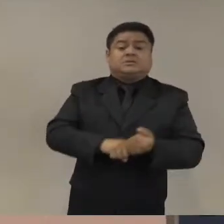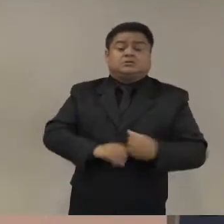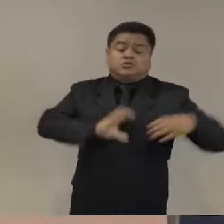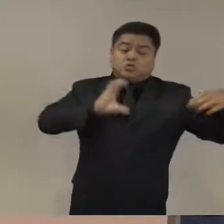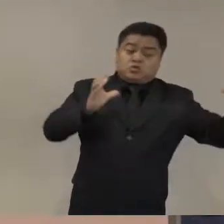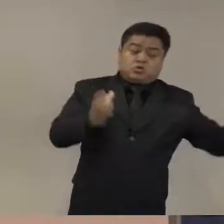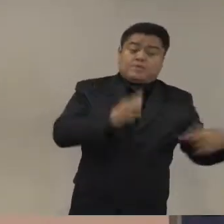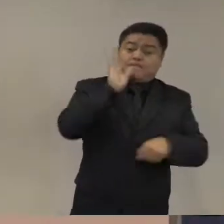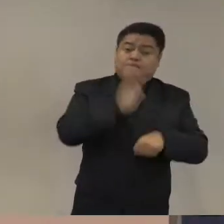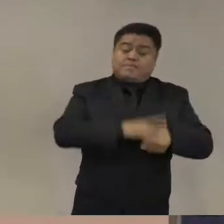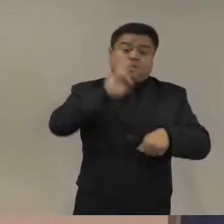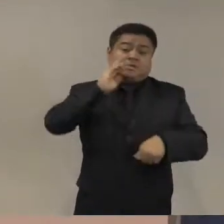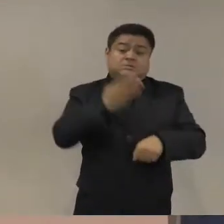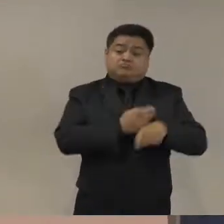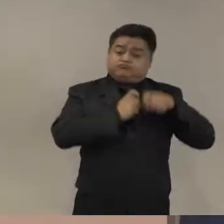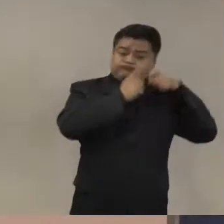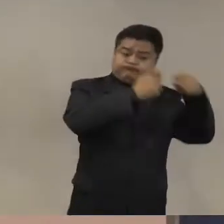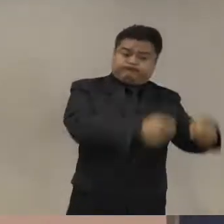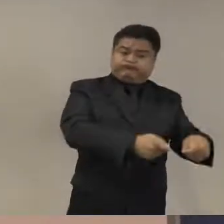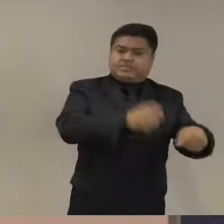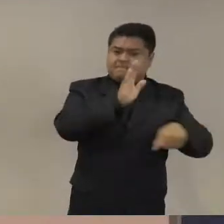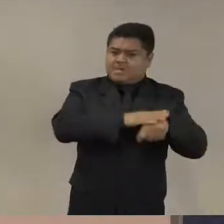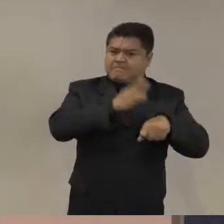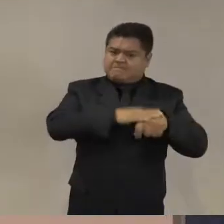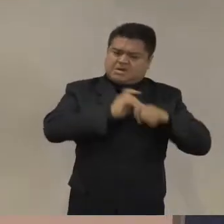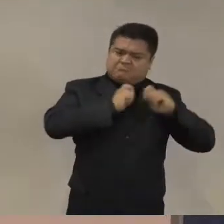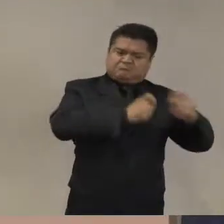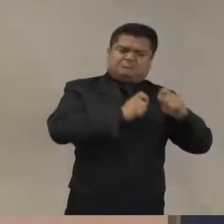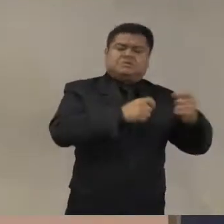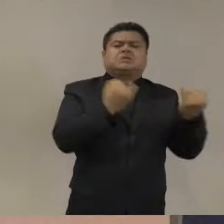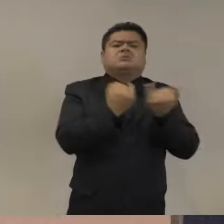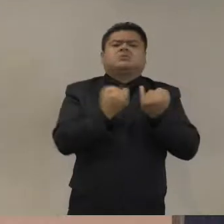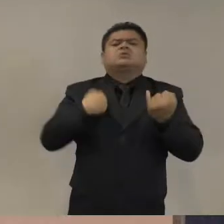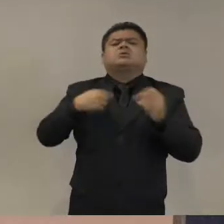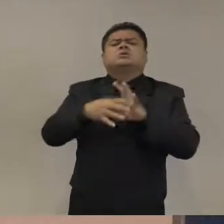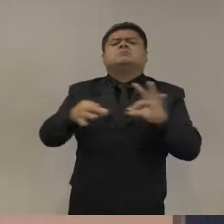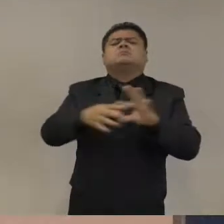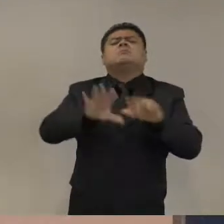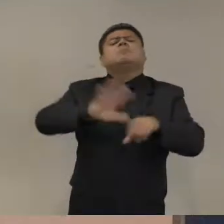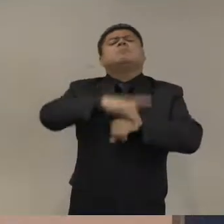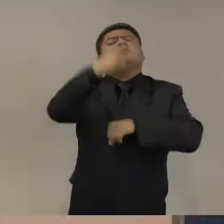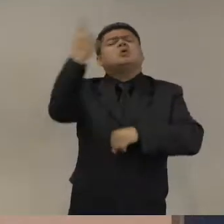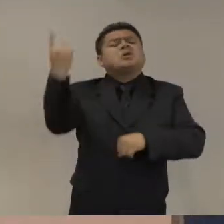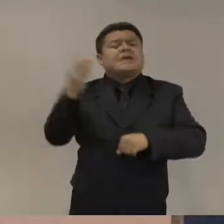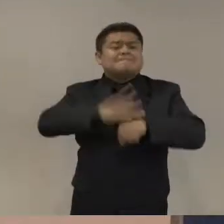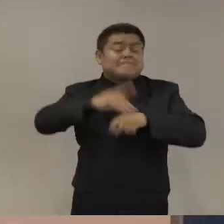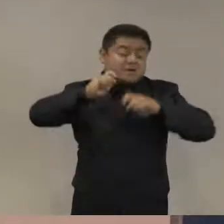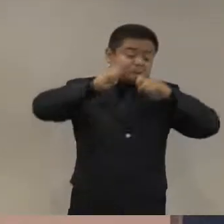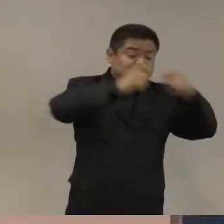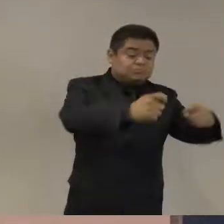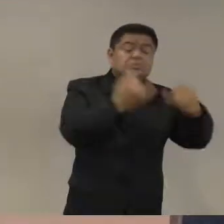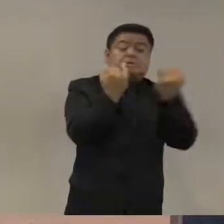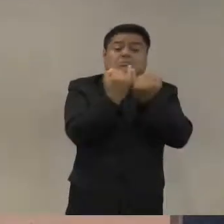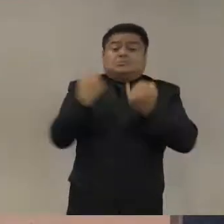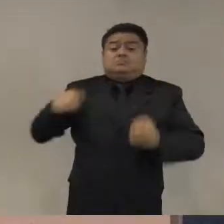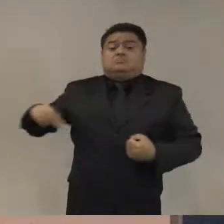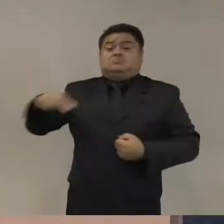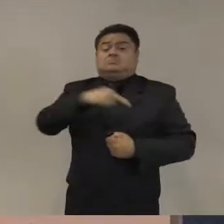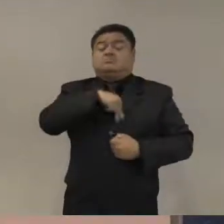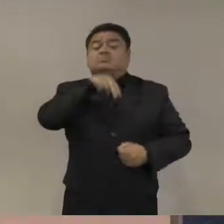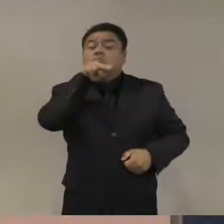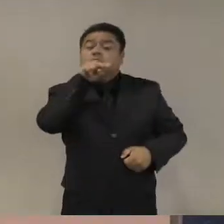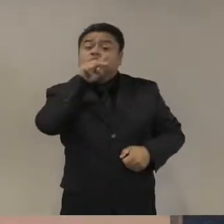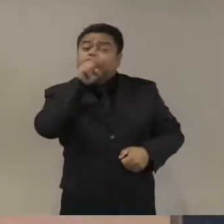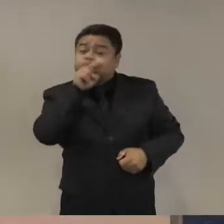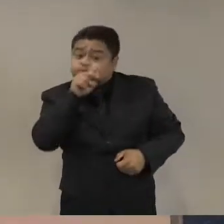las razones por ese crecimiento, las razones por las nos debe preocupar este crecimiento, lo que puede venir en el futuro